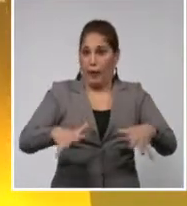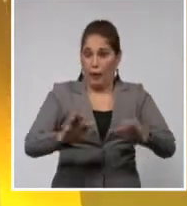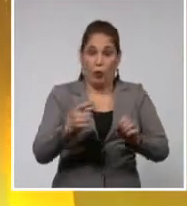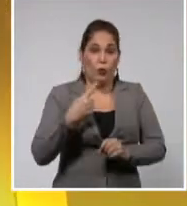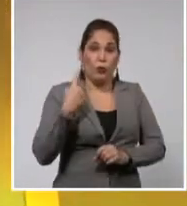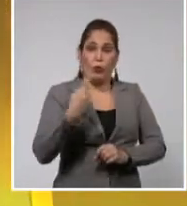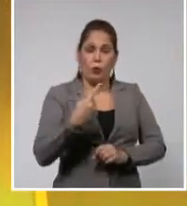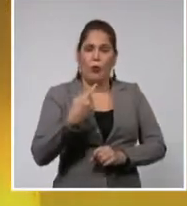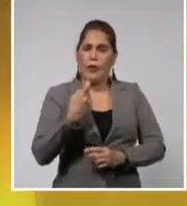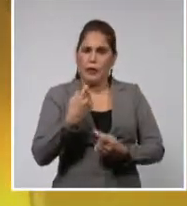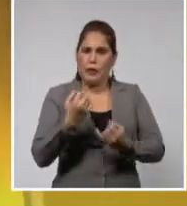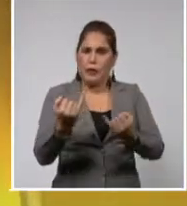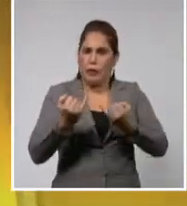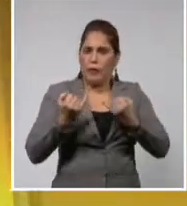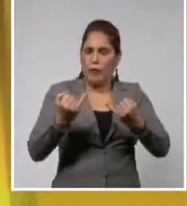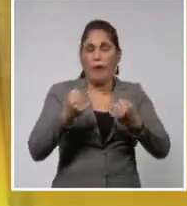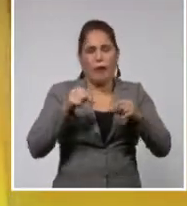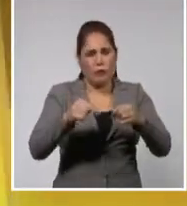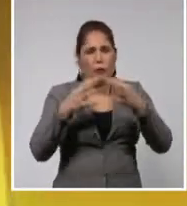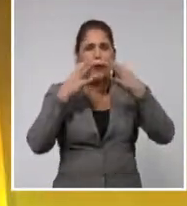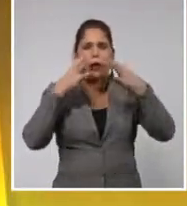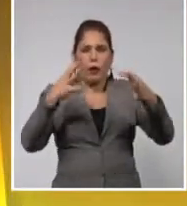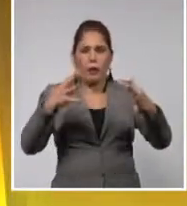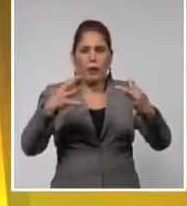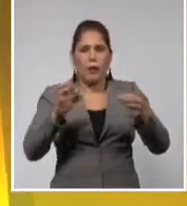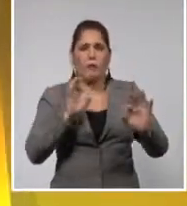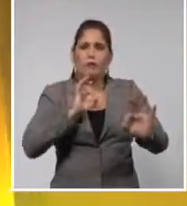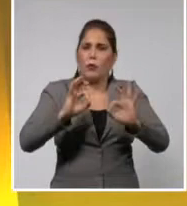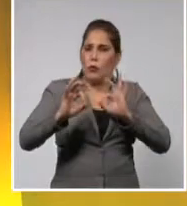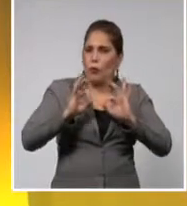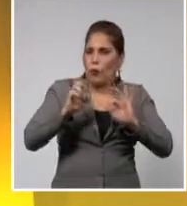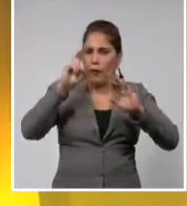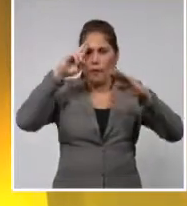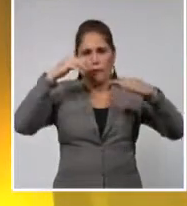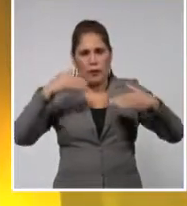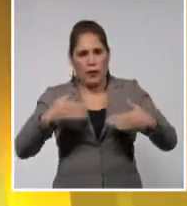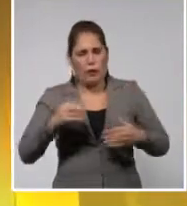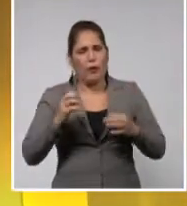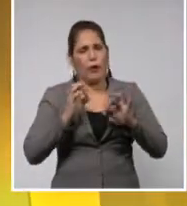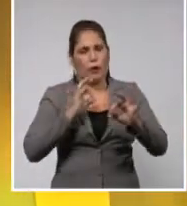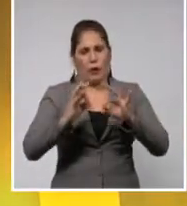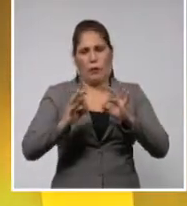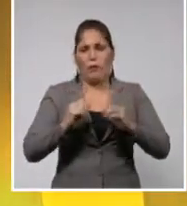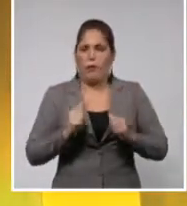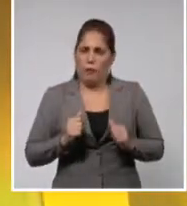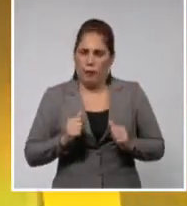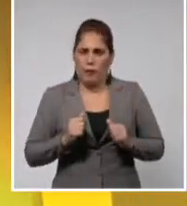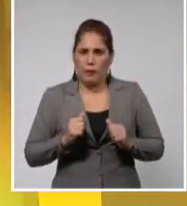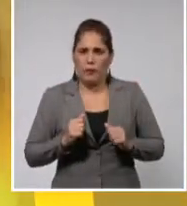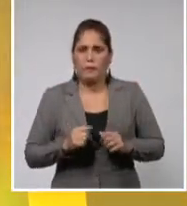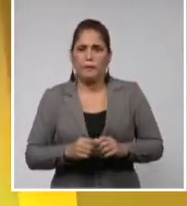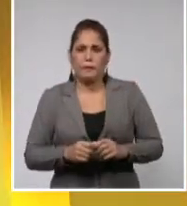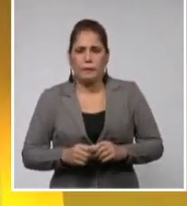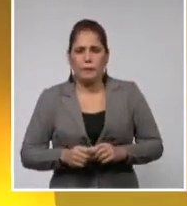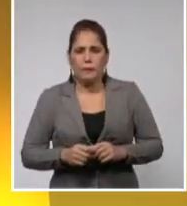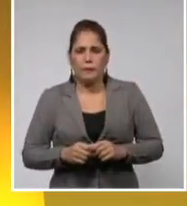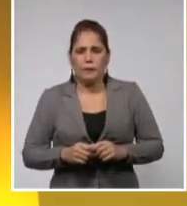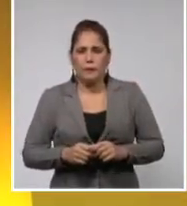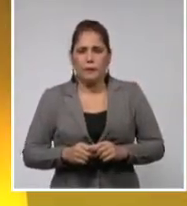-19 nos ha enseñado la importancia de nuestra ciencia, de nuestros científicos y de nuestros centros de investigación.